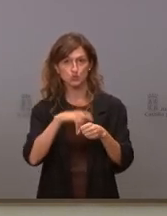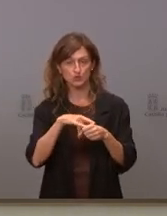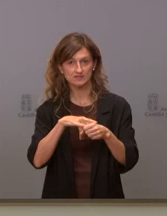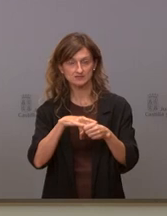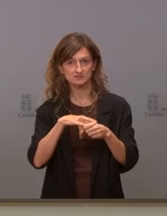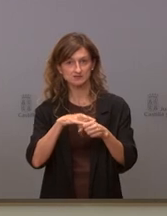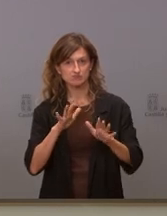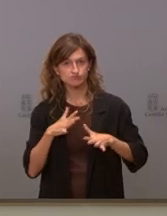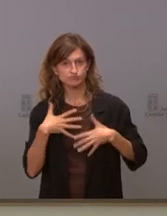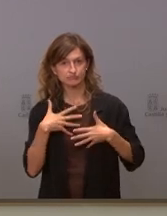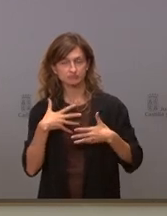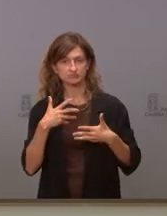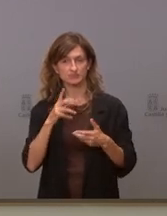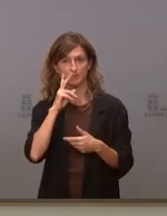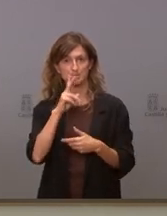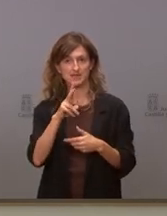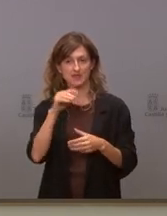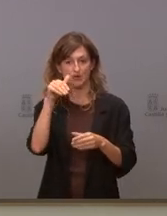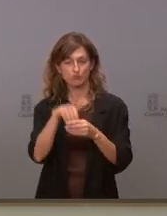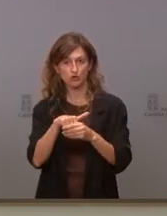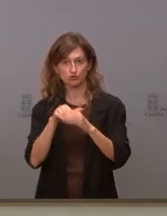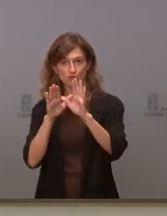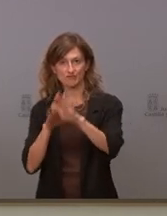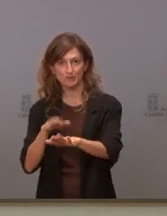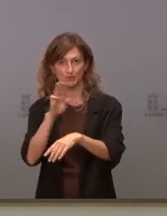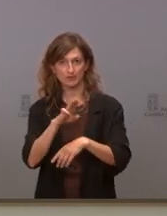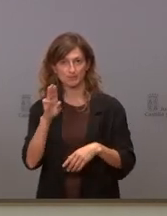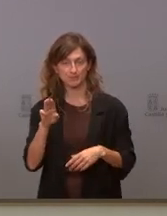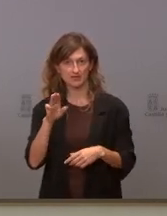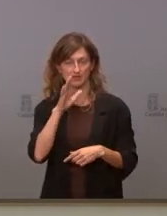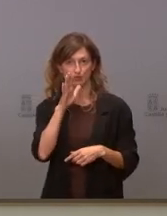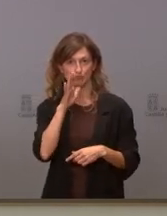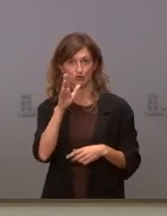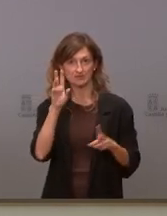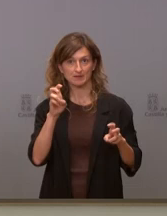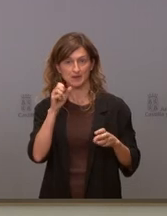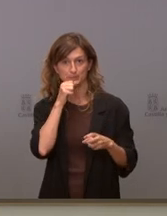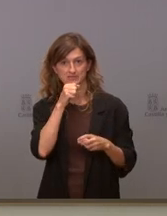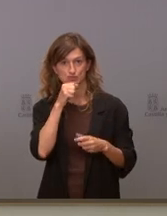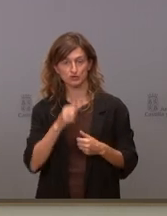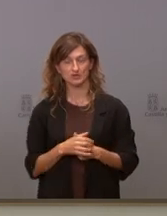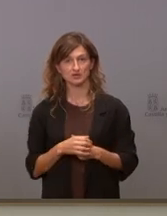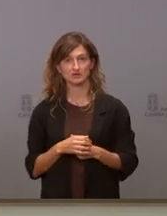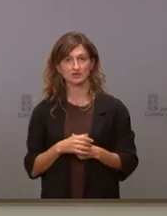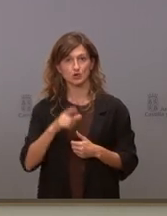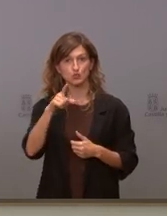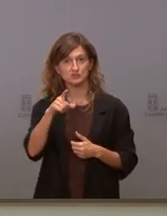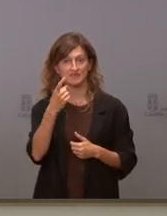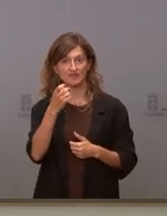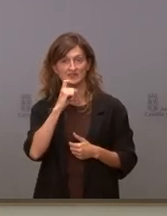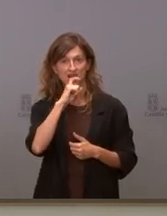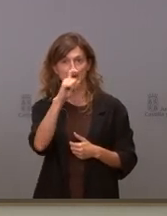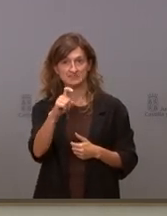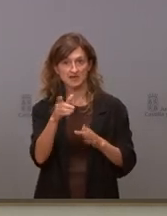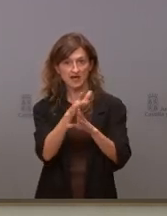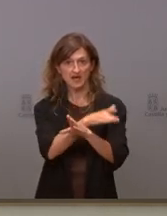de repente con ese voto favorable del PP a la PNL del PSOE que, según usted, no le comunicaron previamente.